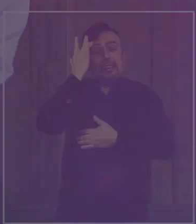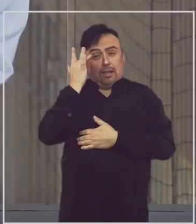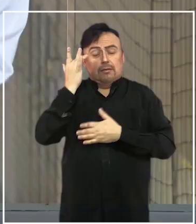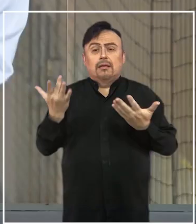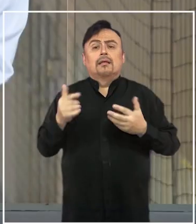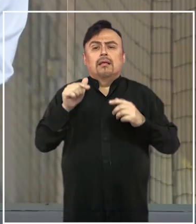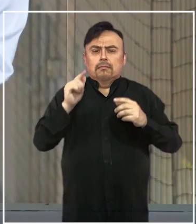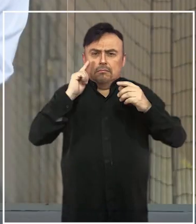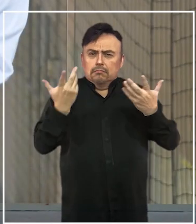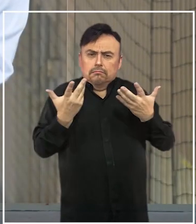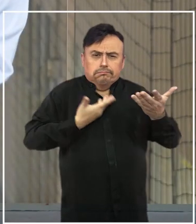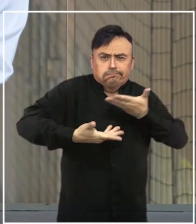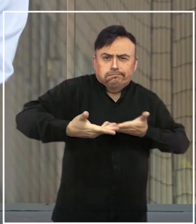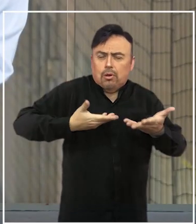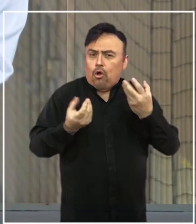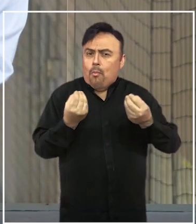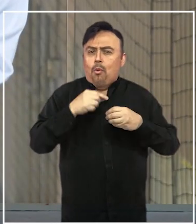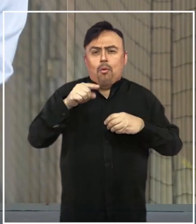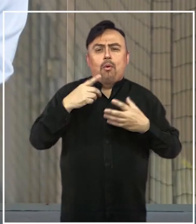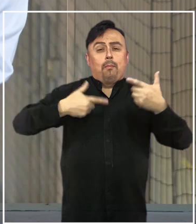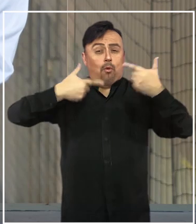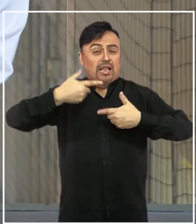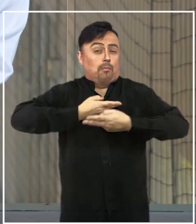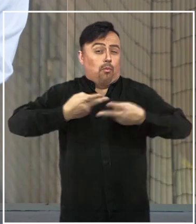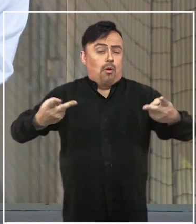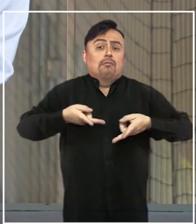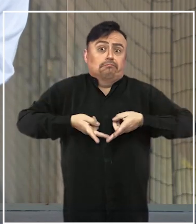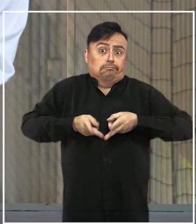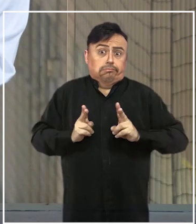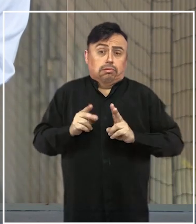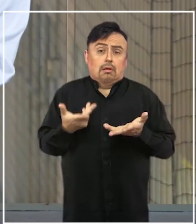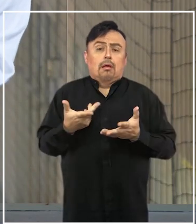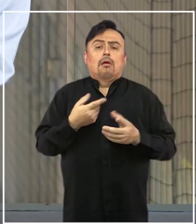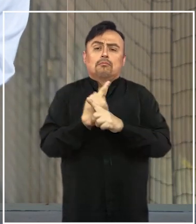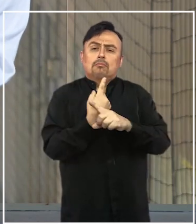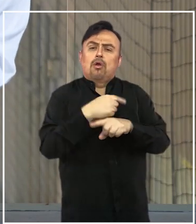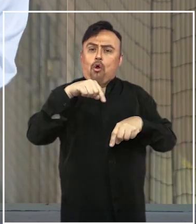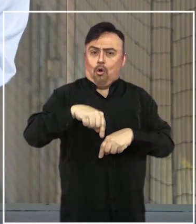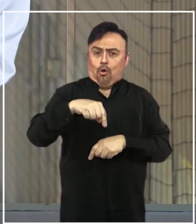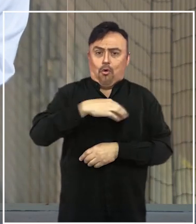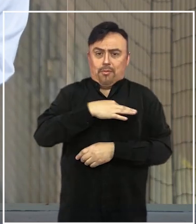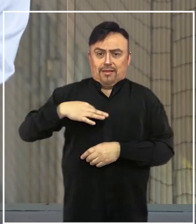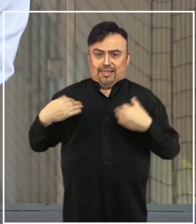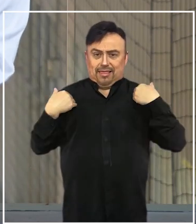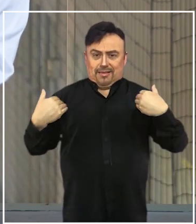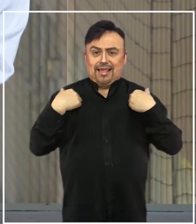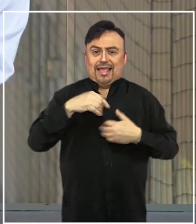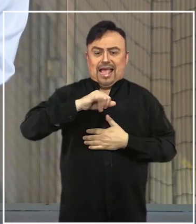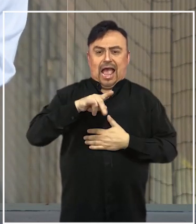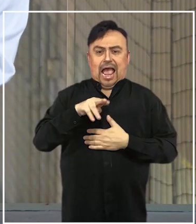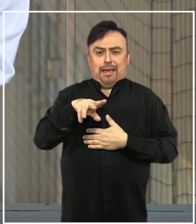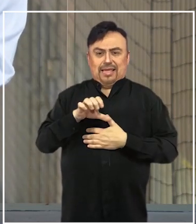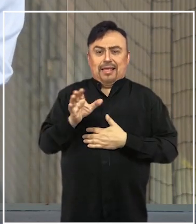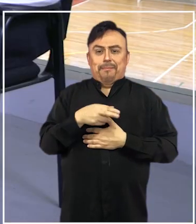analizar la importancia de estos hitos y también las políticas públicas que los han permitido, conversaremos hoy con el Ministro de Deporte, Jaime Pizarro.